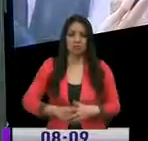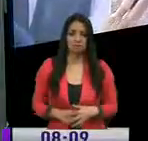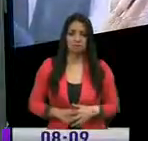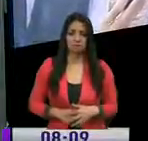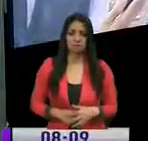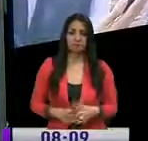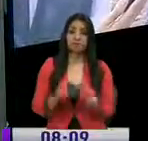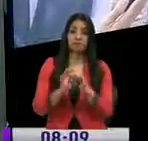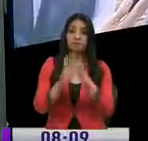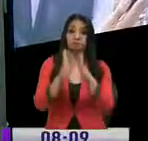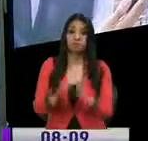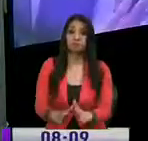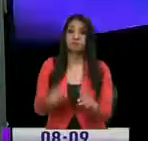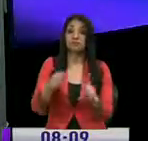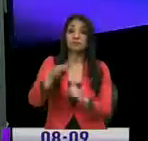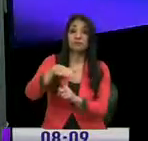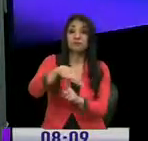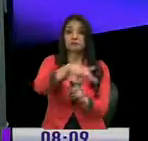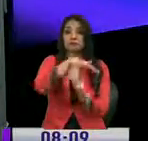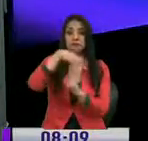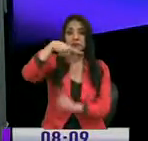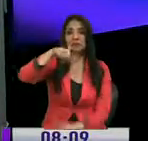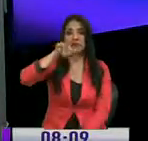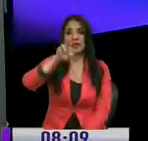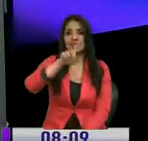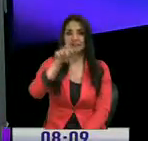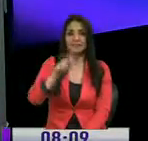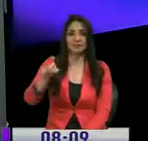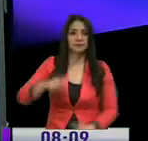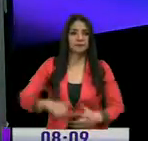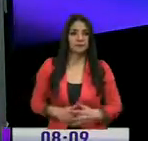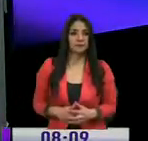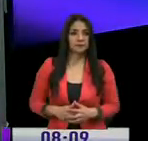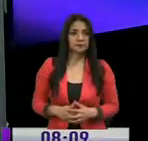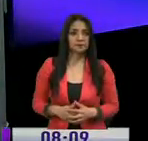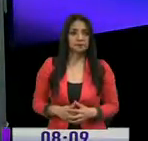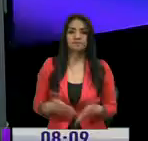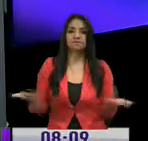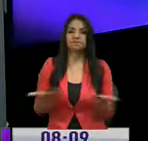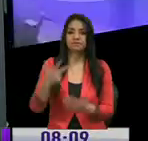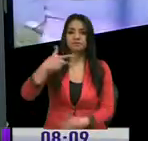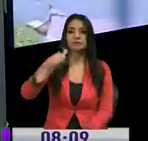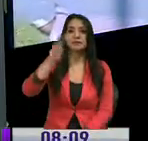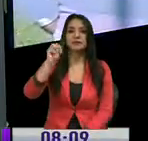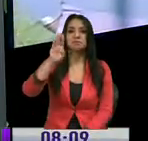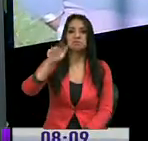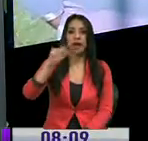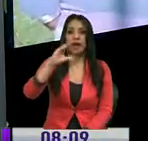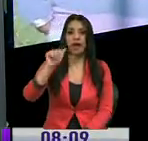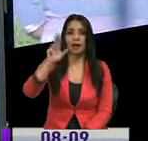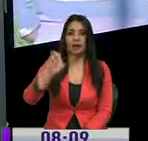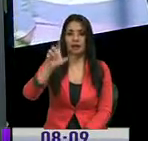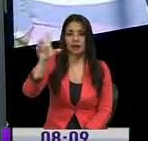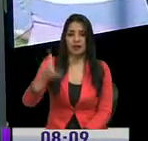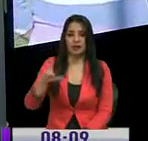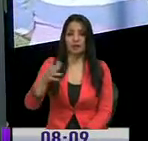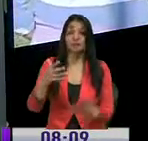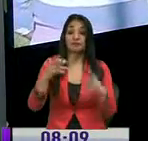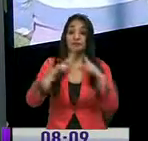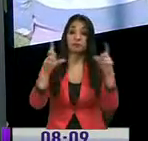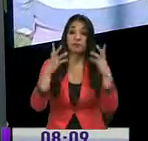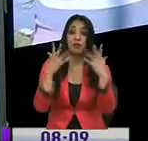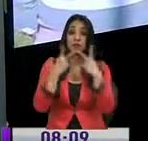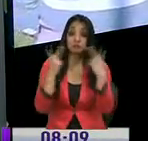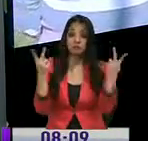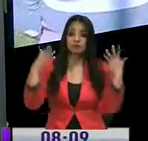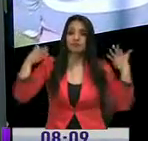Desde el parque Pérez Payares, hablando de parques, ¿no? Esto está en Chimba Calle, la empresa de obras públicas atendió un pedido de ustedes para